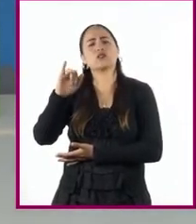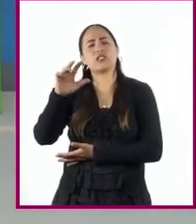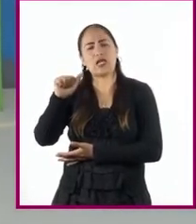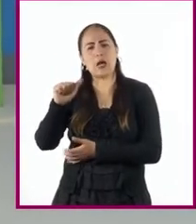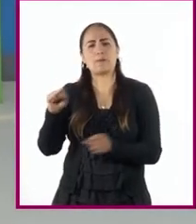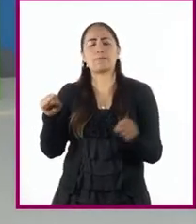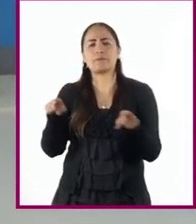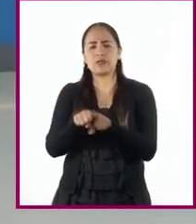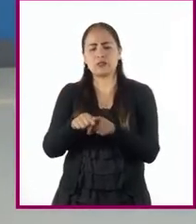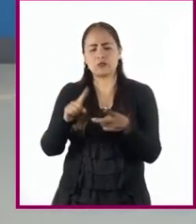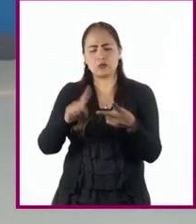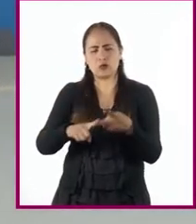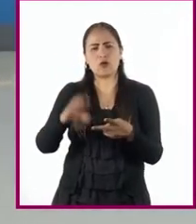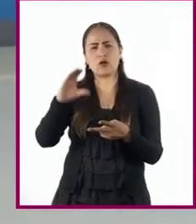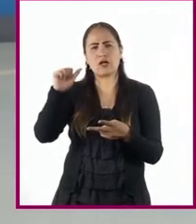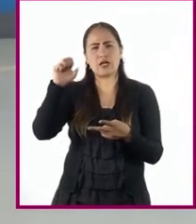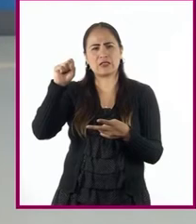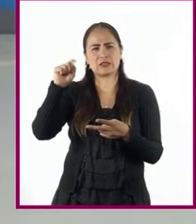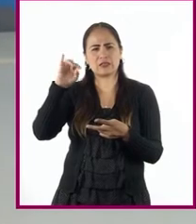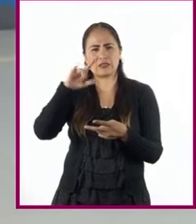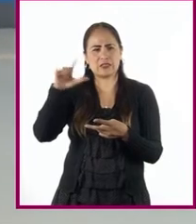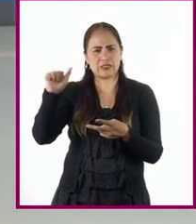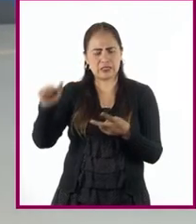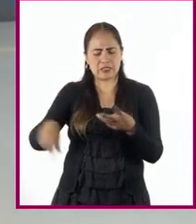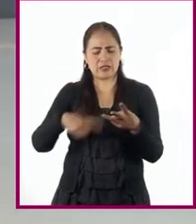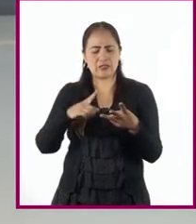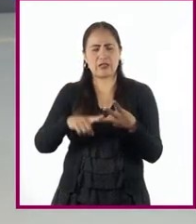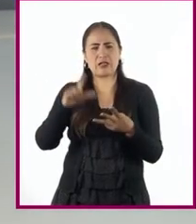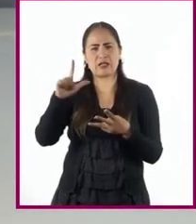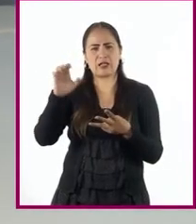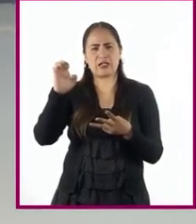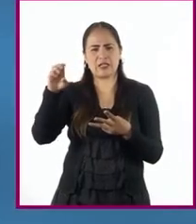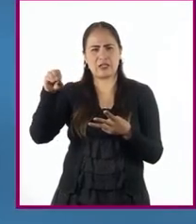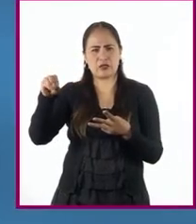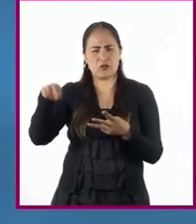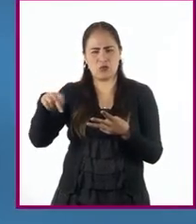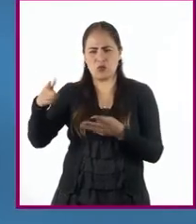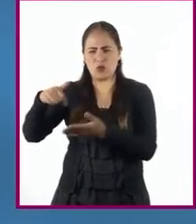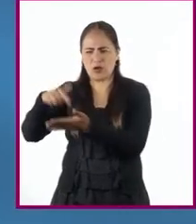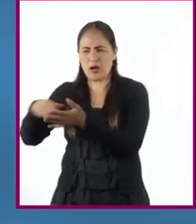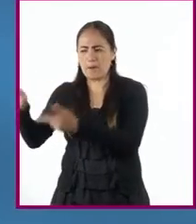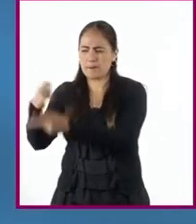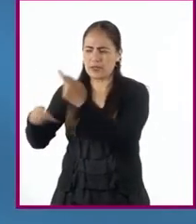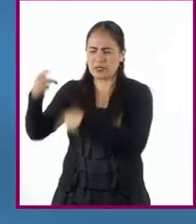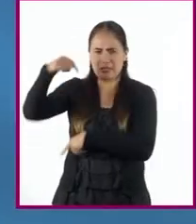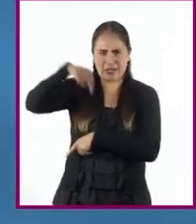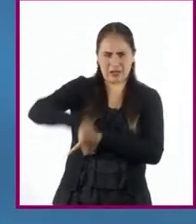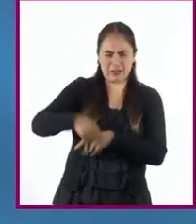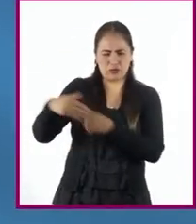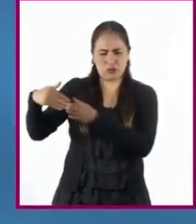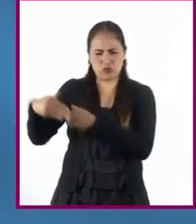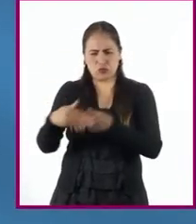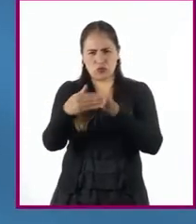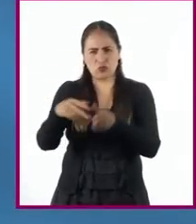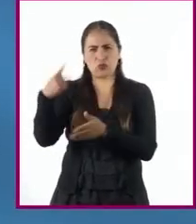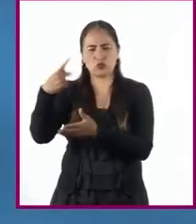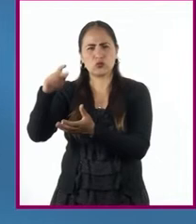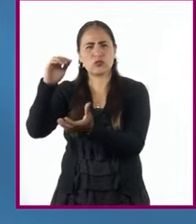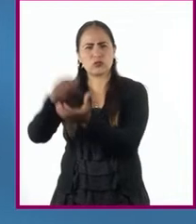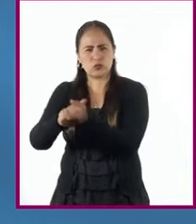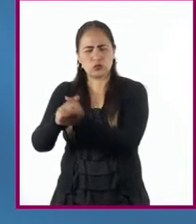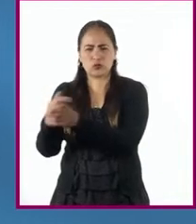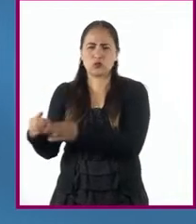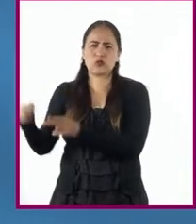como Extremadura, Castilla y León. Algunas de ellas se embarcaron a América con sus esposos para